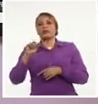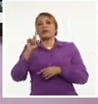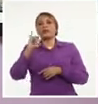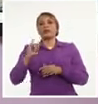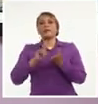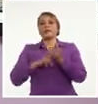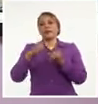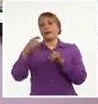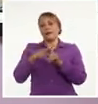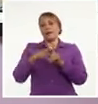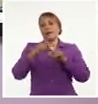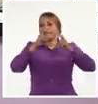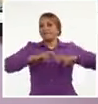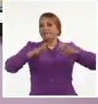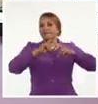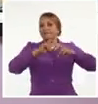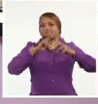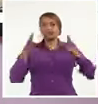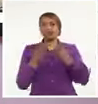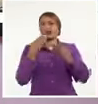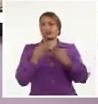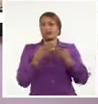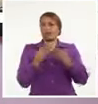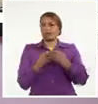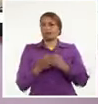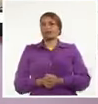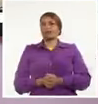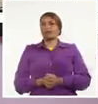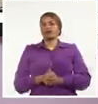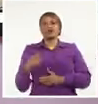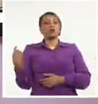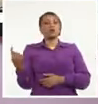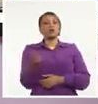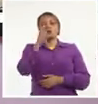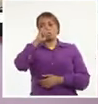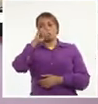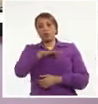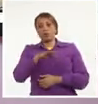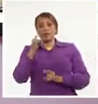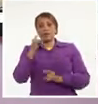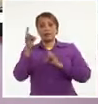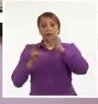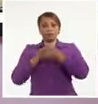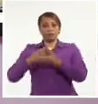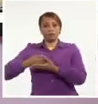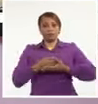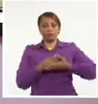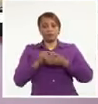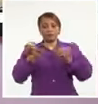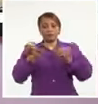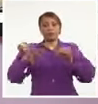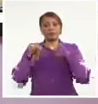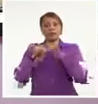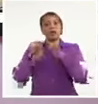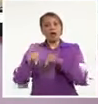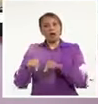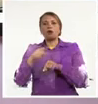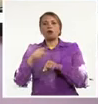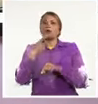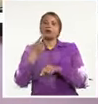acotejarlas. Según el comportamiento clínico, todos los niños que se encuentran en la neonatología actualmente están